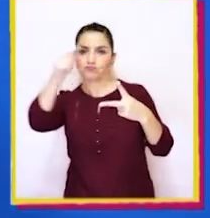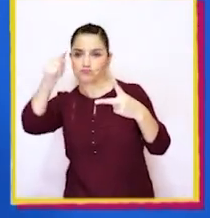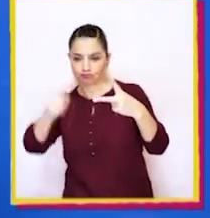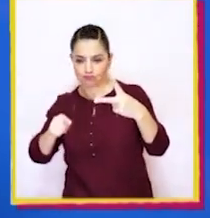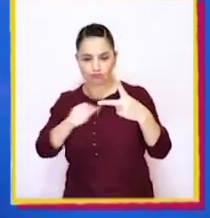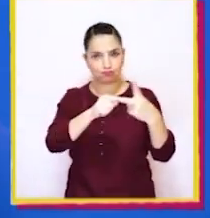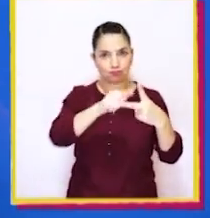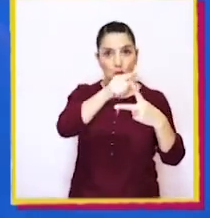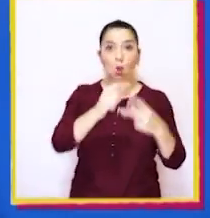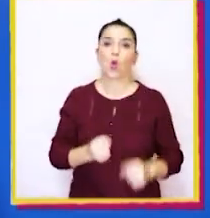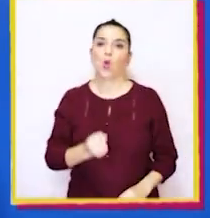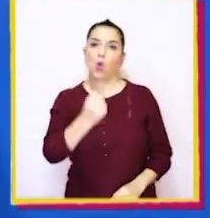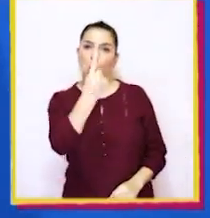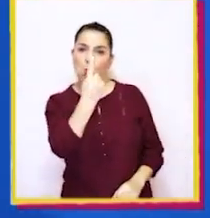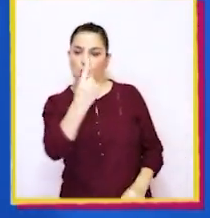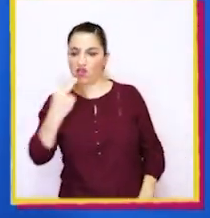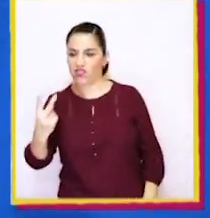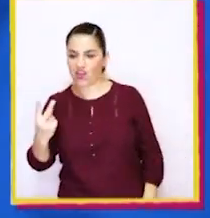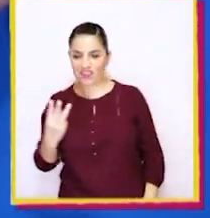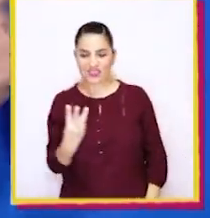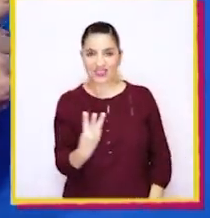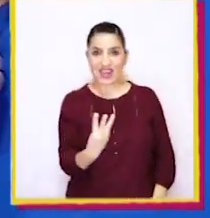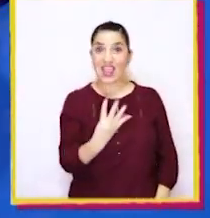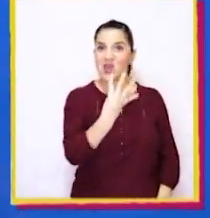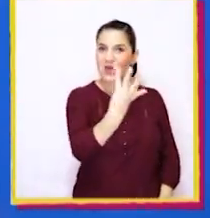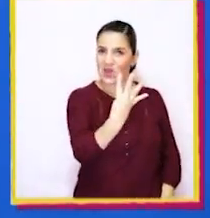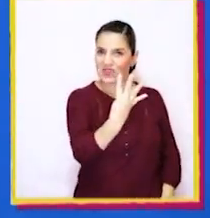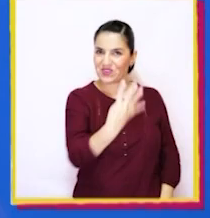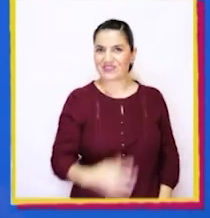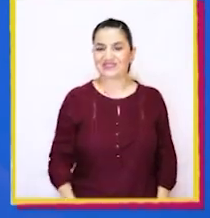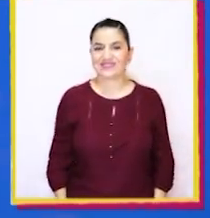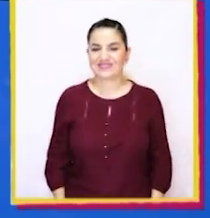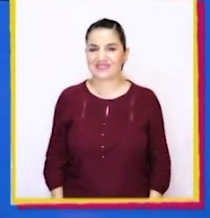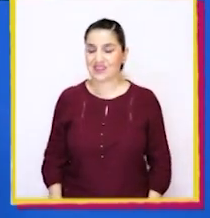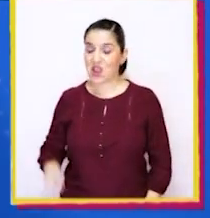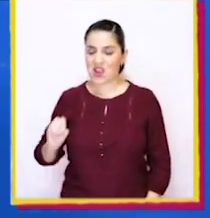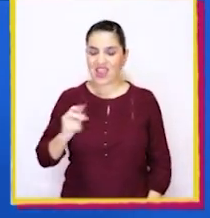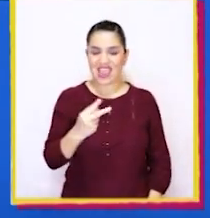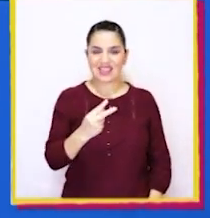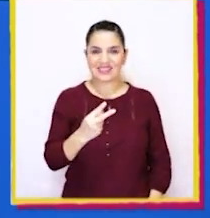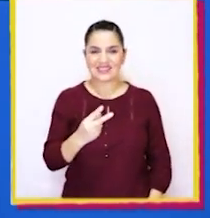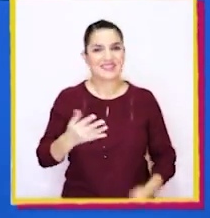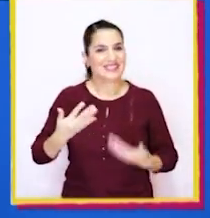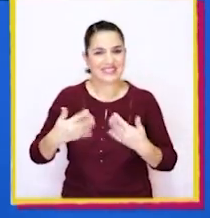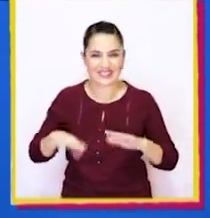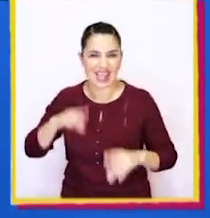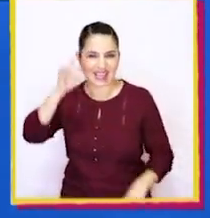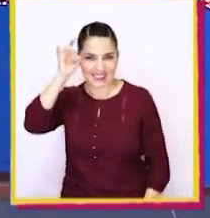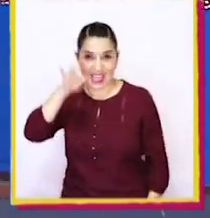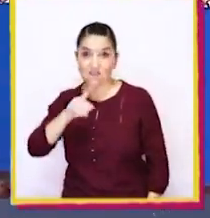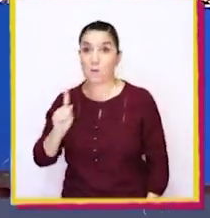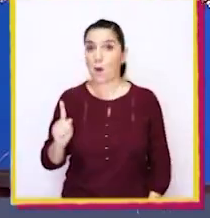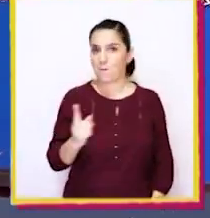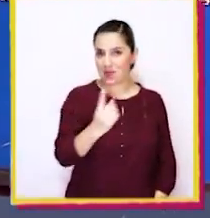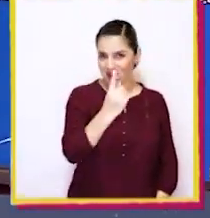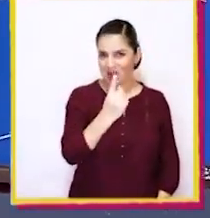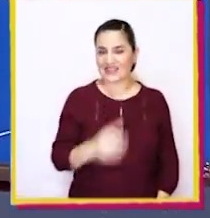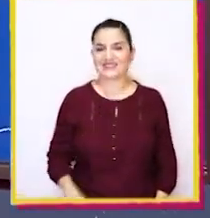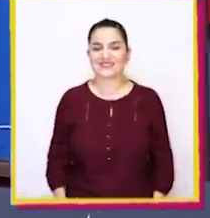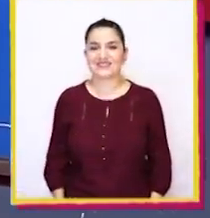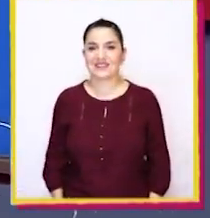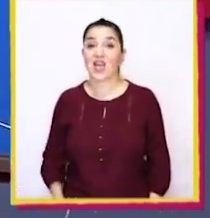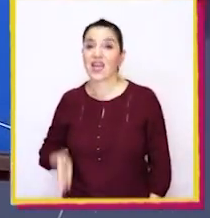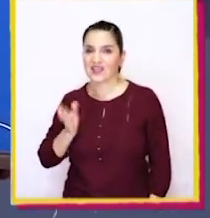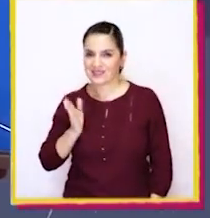iguales. ¡Uno, dos, tres, cuatro! ¡Ok! Ya identificamos la primera